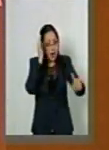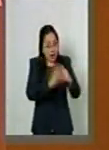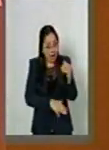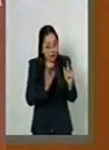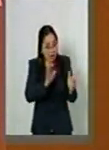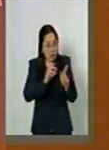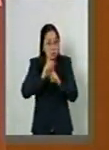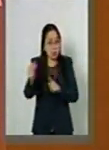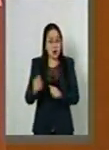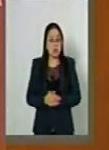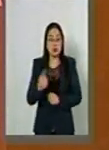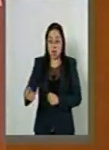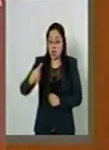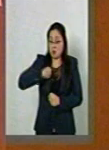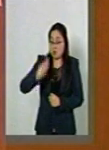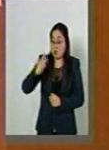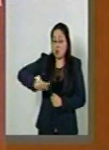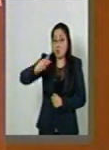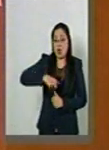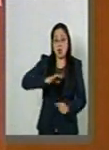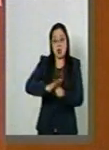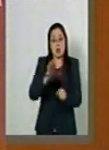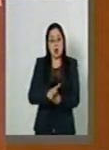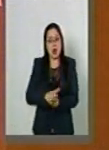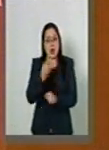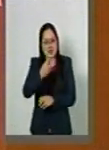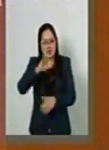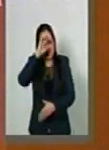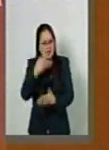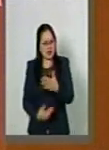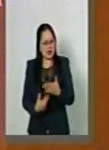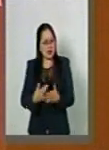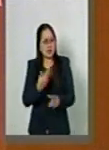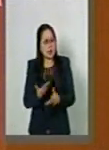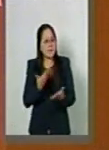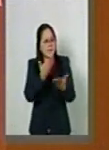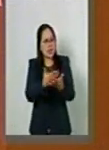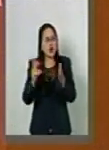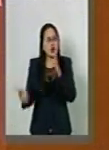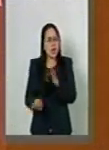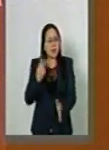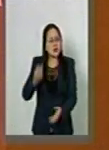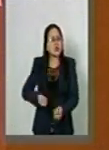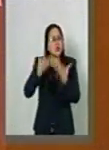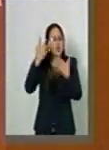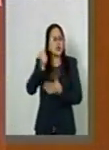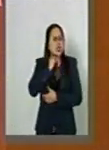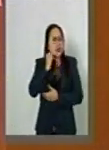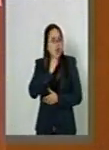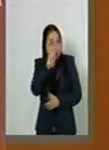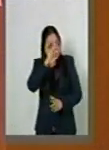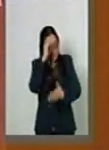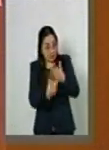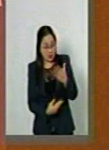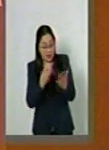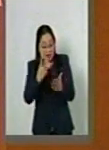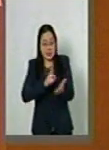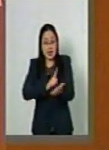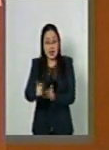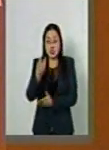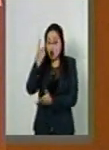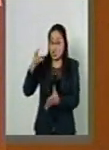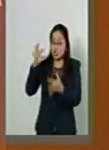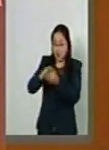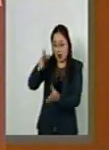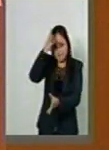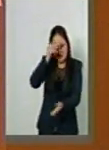no me puede usted argumentar. Y no es ofensa pedir que se rectifique el quórum. Es un derecho. Aprenda